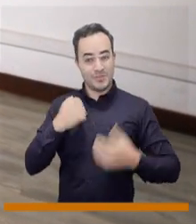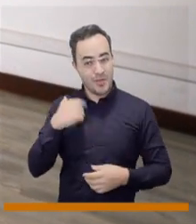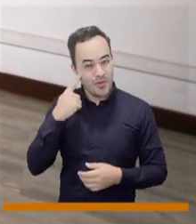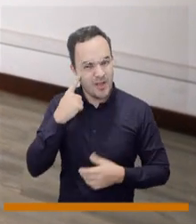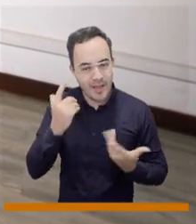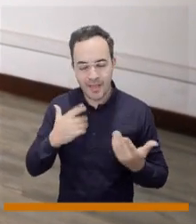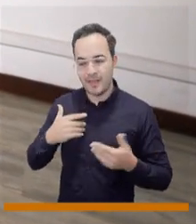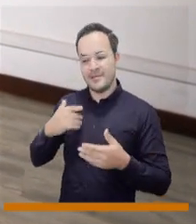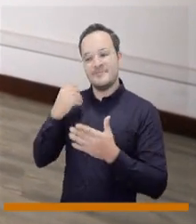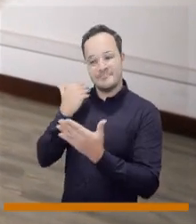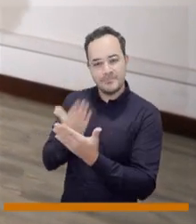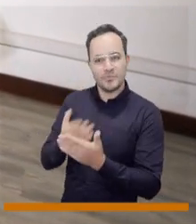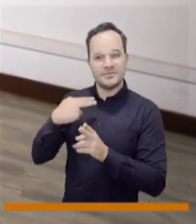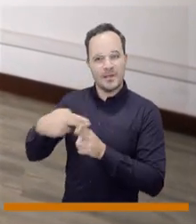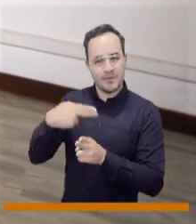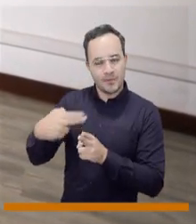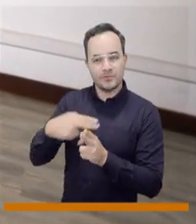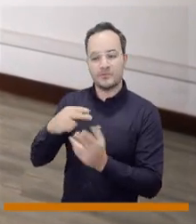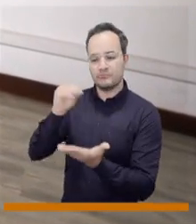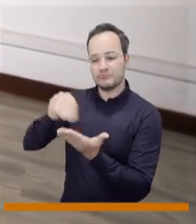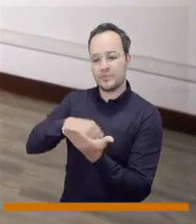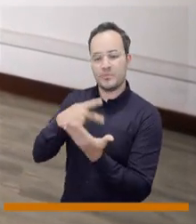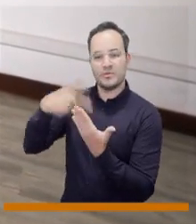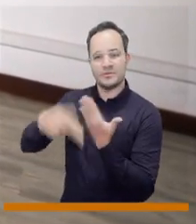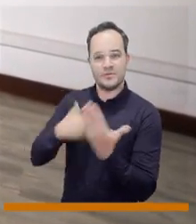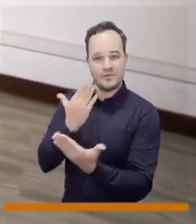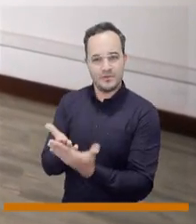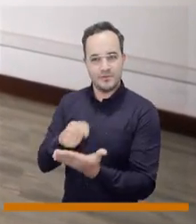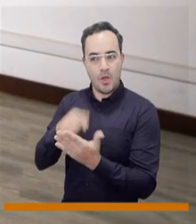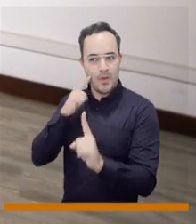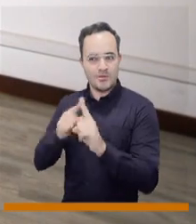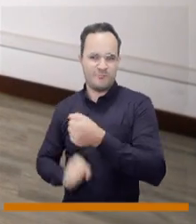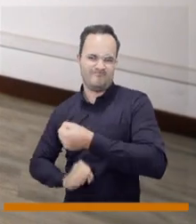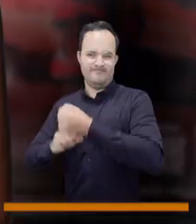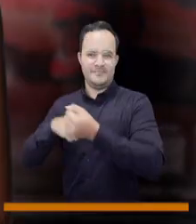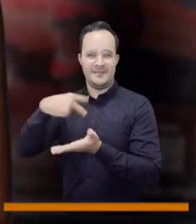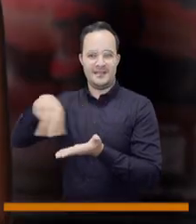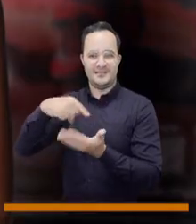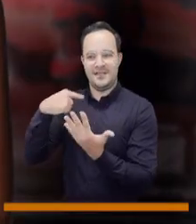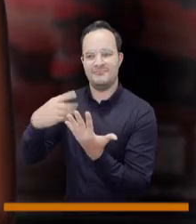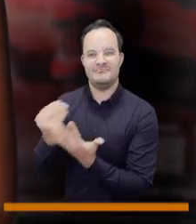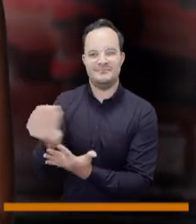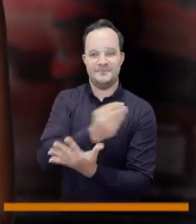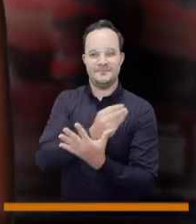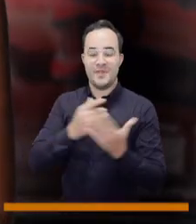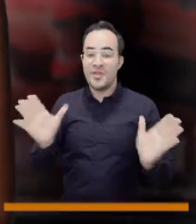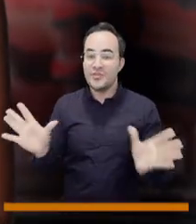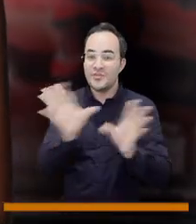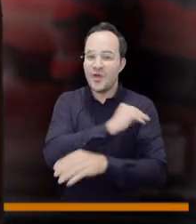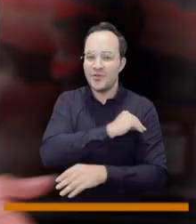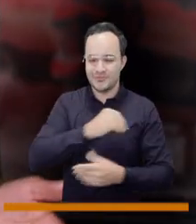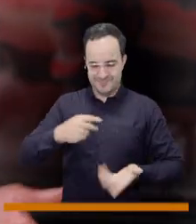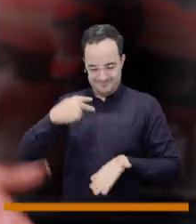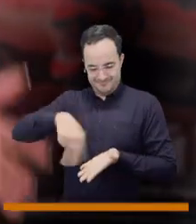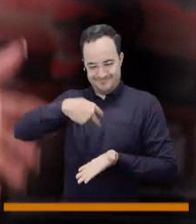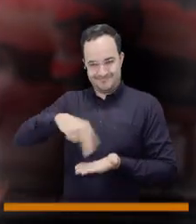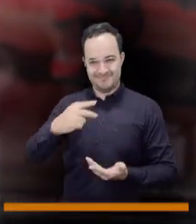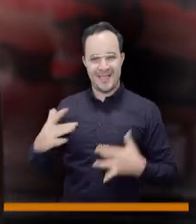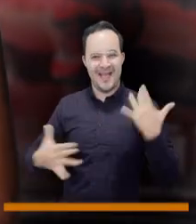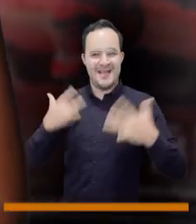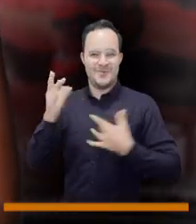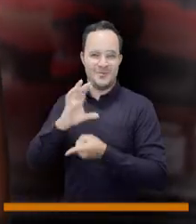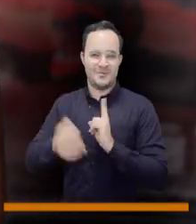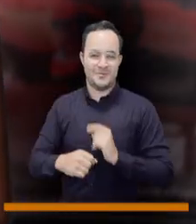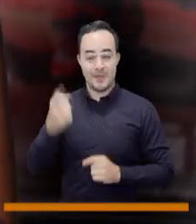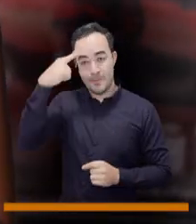En el Consejo de Medellín se impulsará un proyecto de acuerdo que beneficiará este sector, el de la danza. A bailar y a